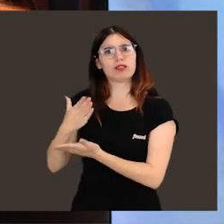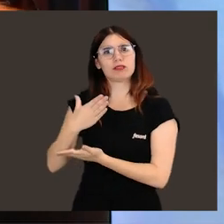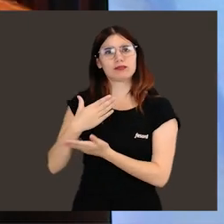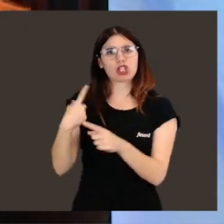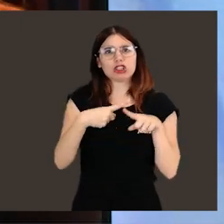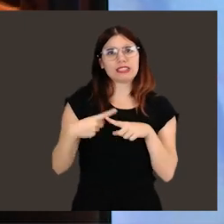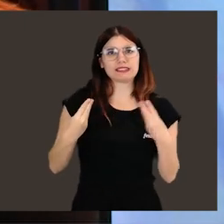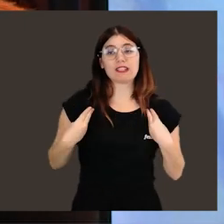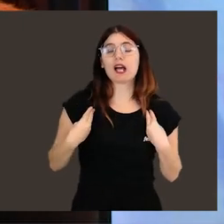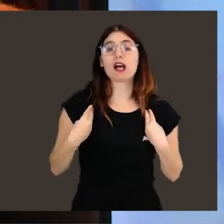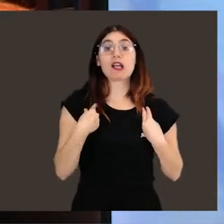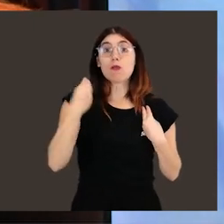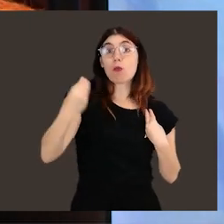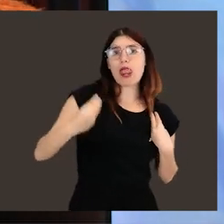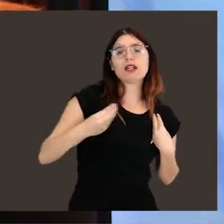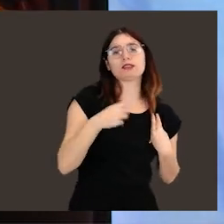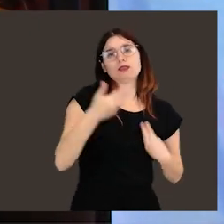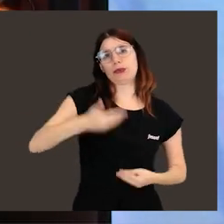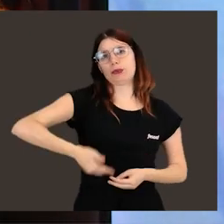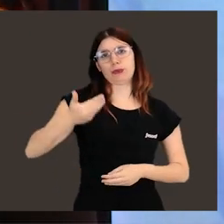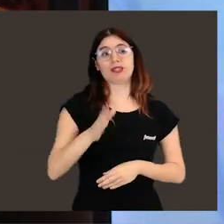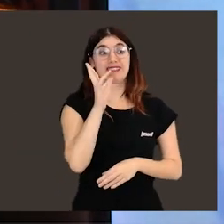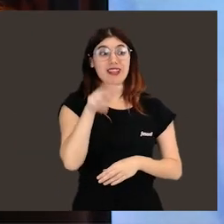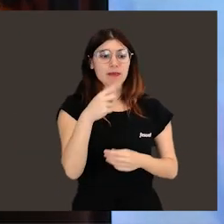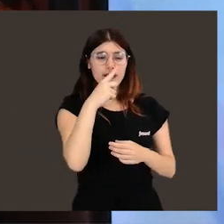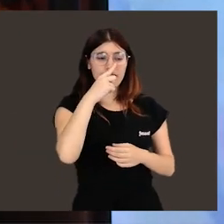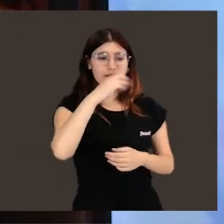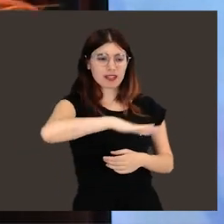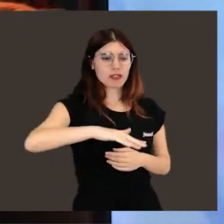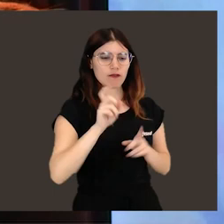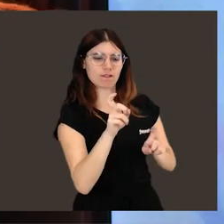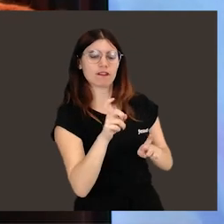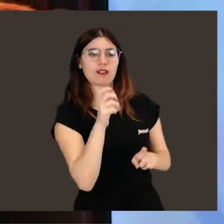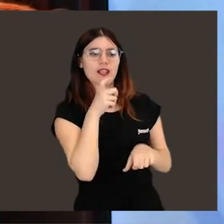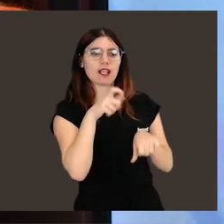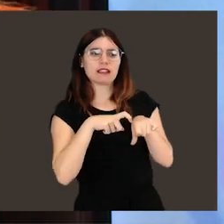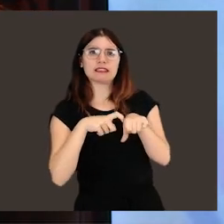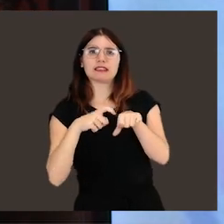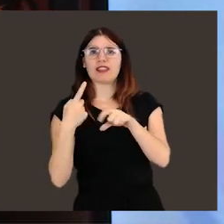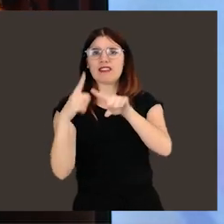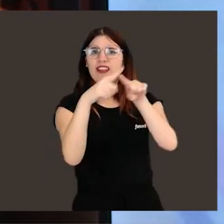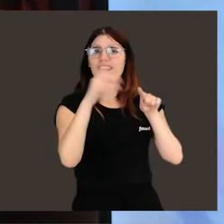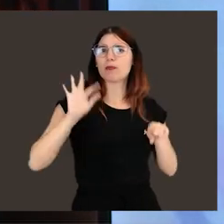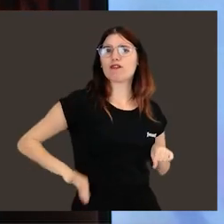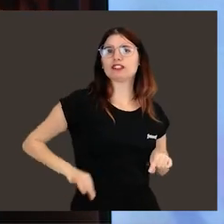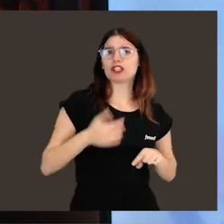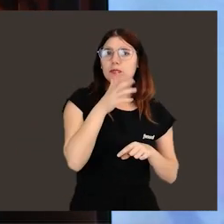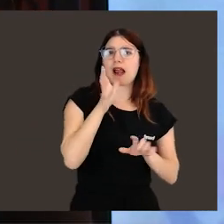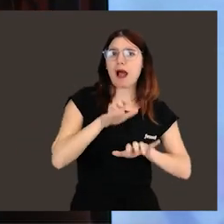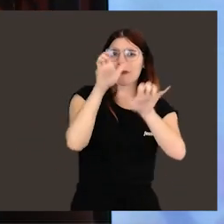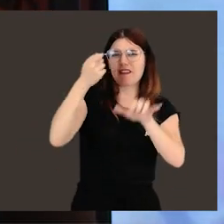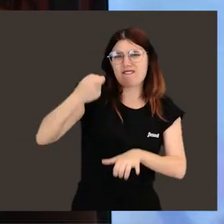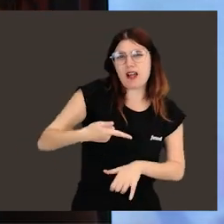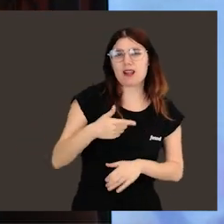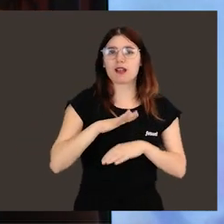que pueden hacer múltiples cosas y ser muy buenas es importante. Y también que vean las particularidades de las distintas